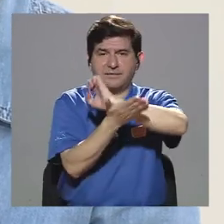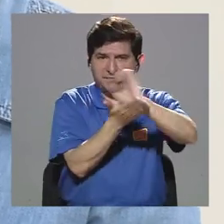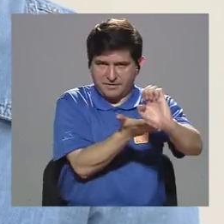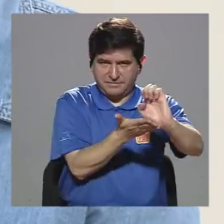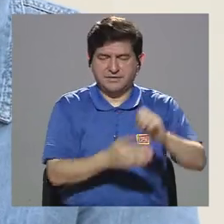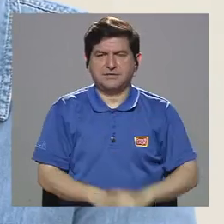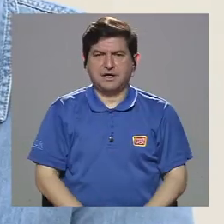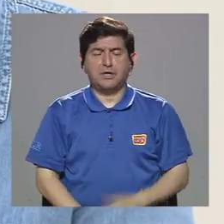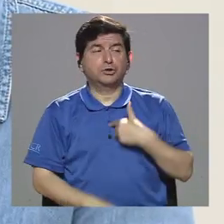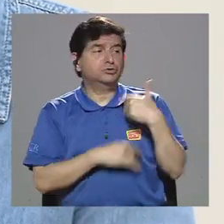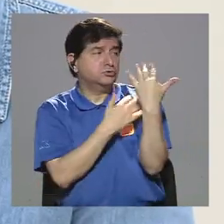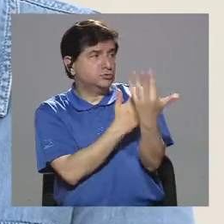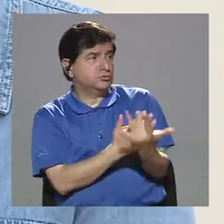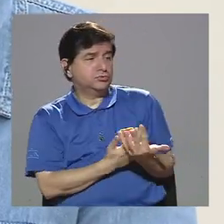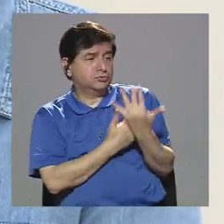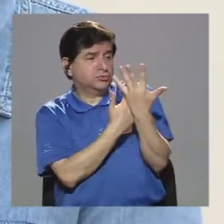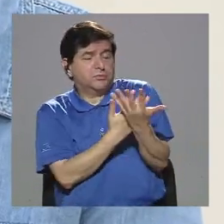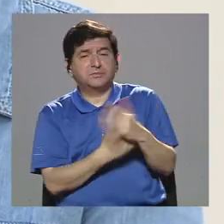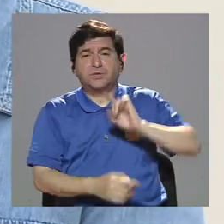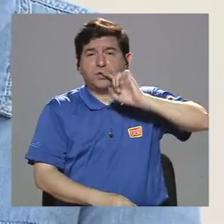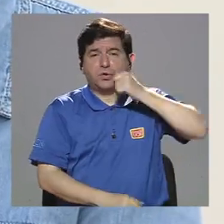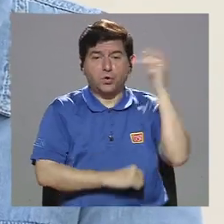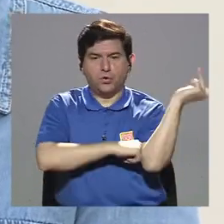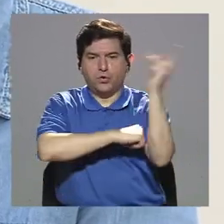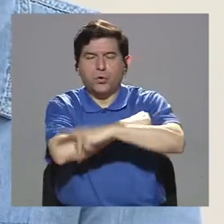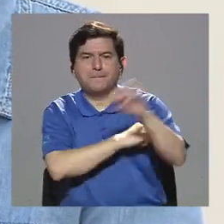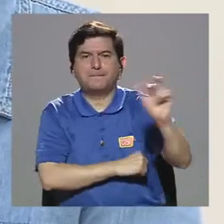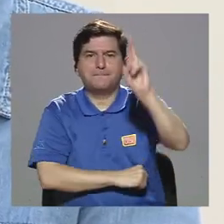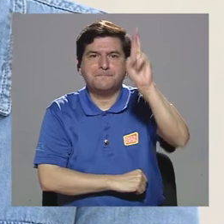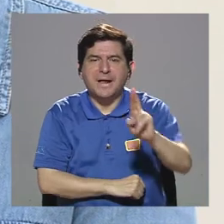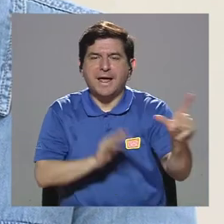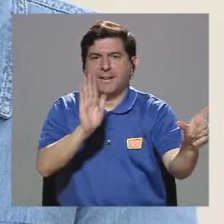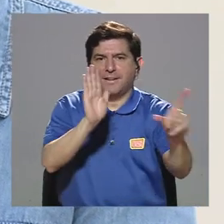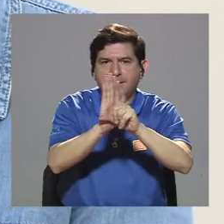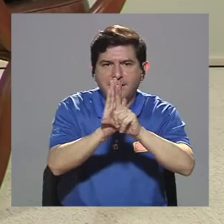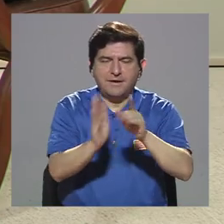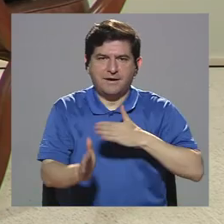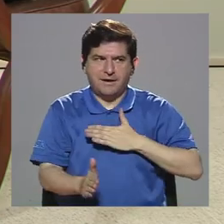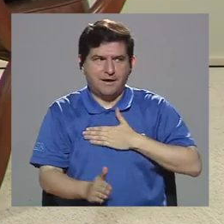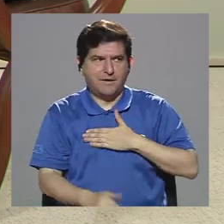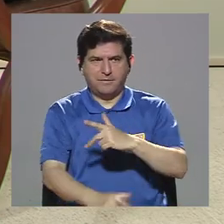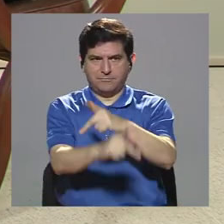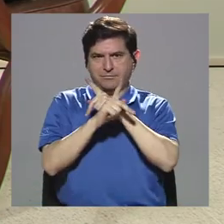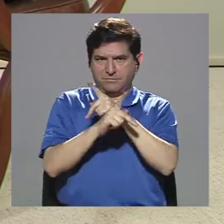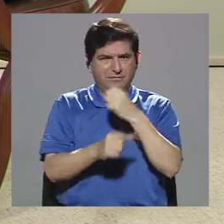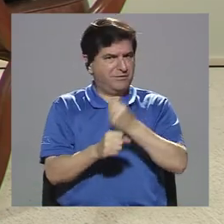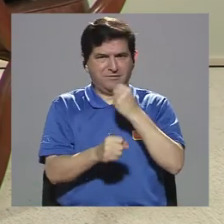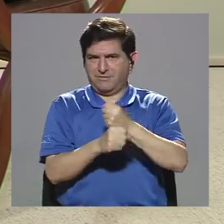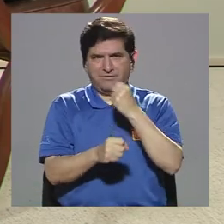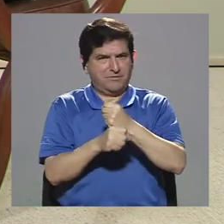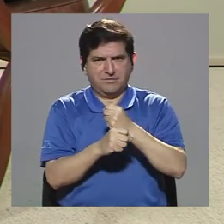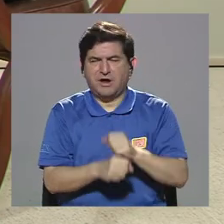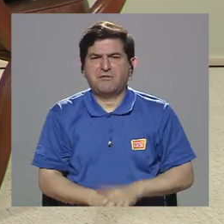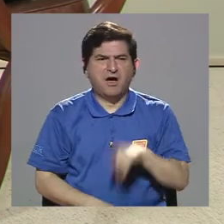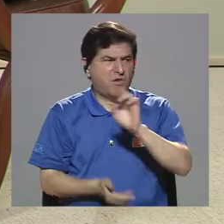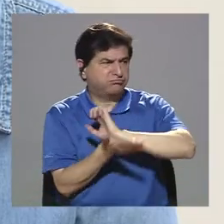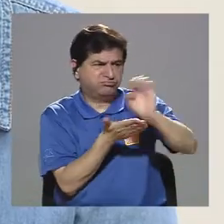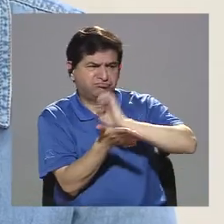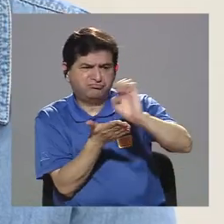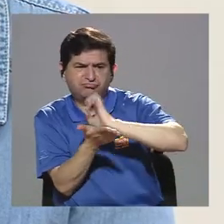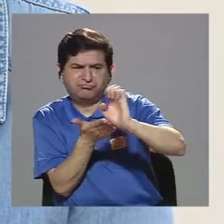si espero a que el código penal en Costa Rica o las leyes me protejan y no hice un trabajo de prevención